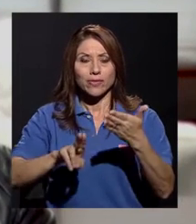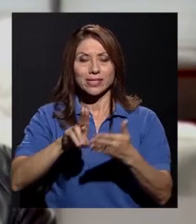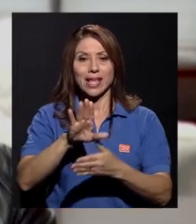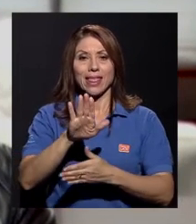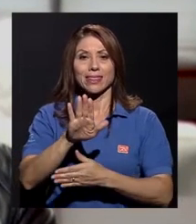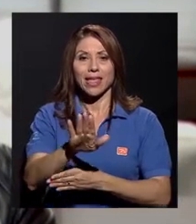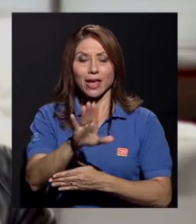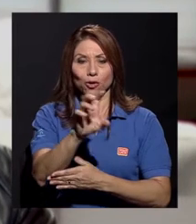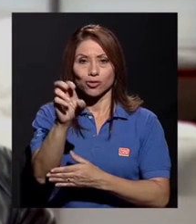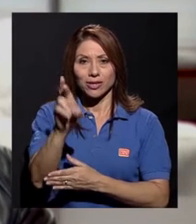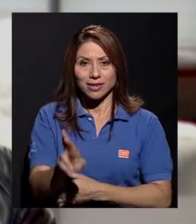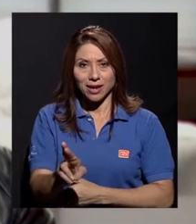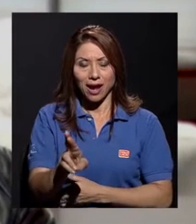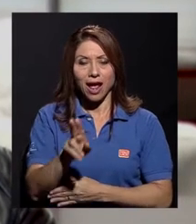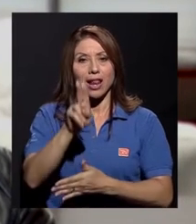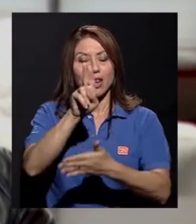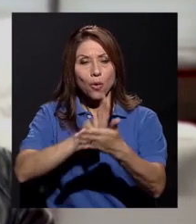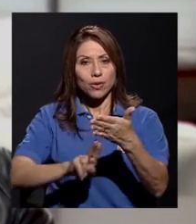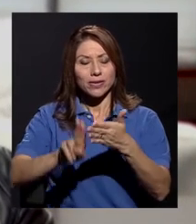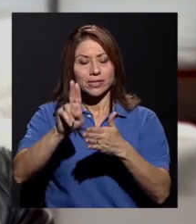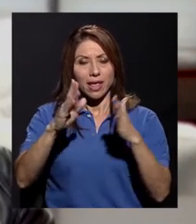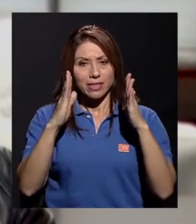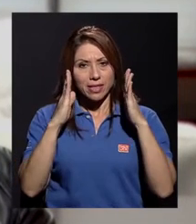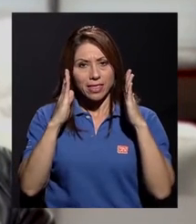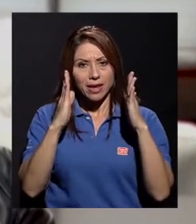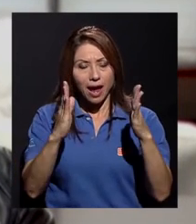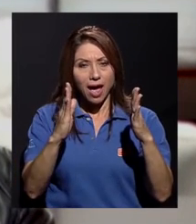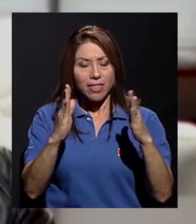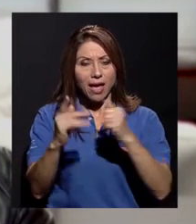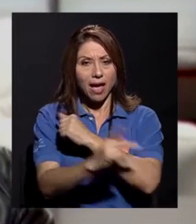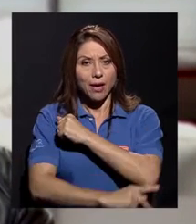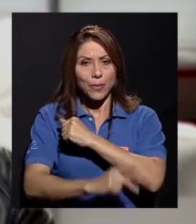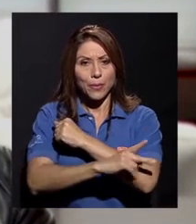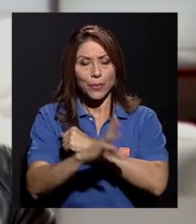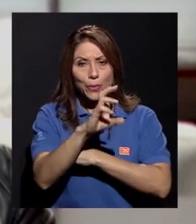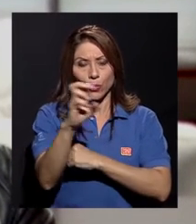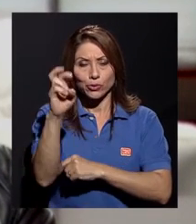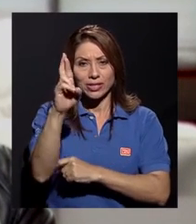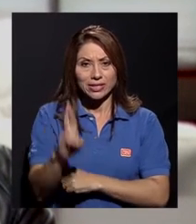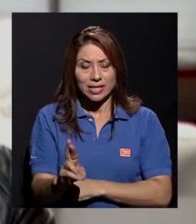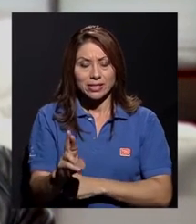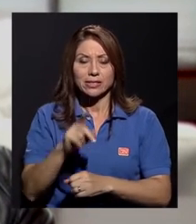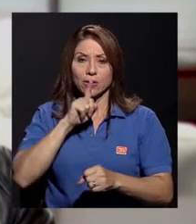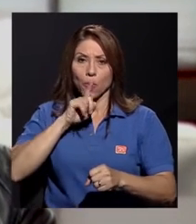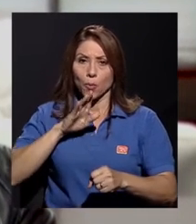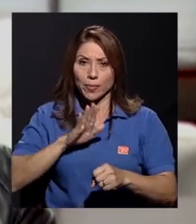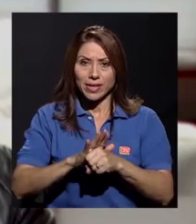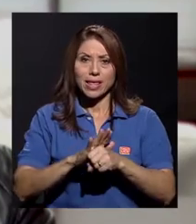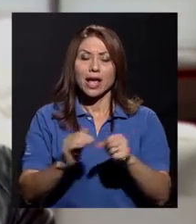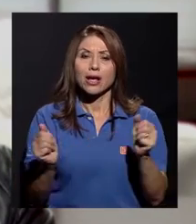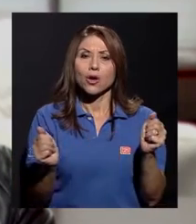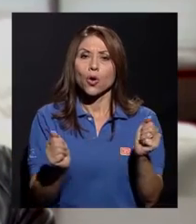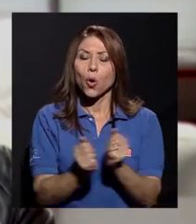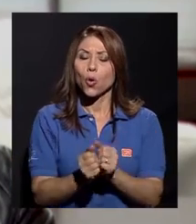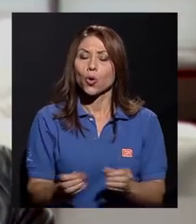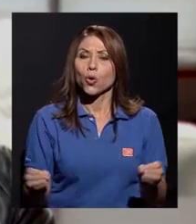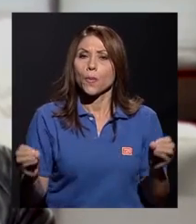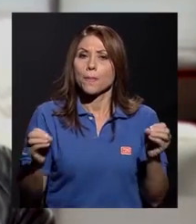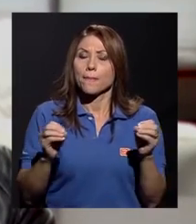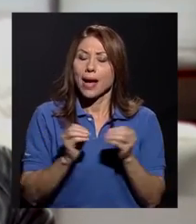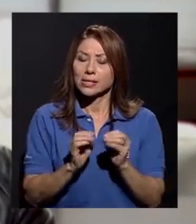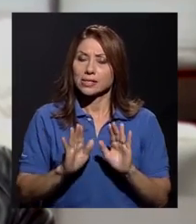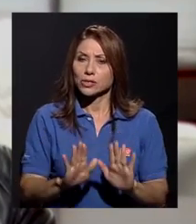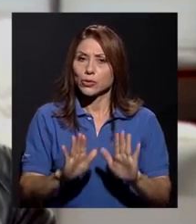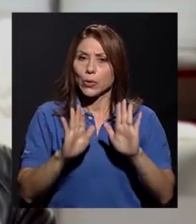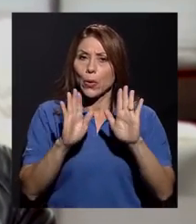Rica, la universidad dedicada a la nación costarricense y comprometida con los más nobles